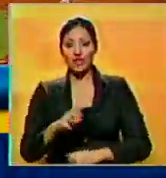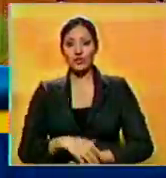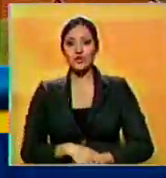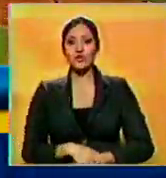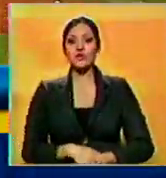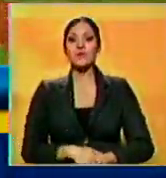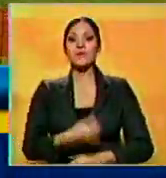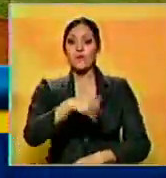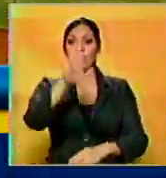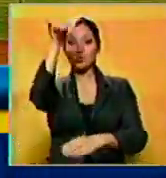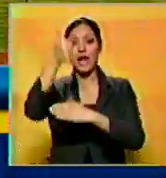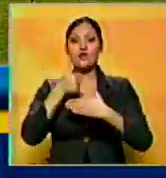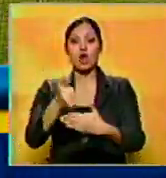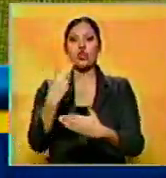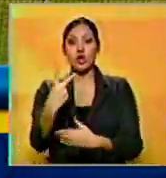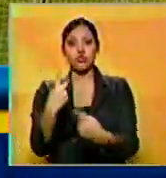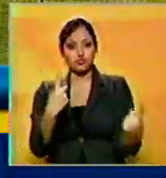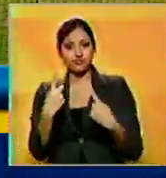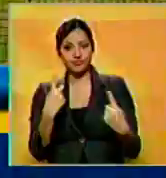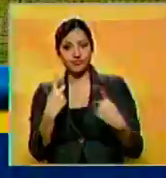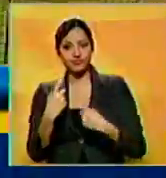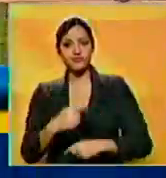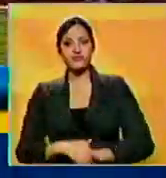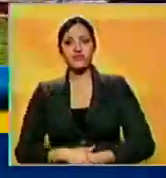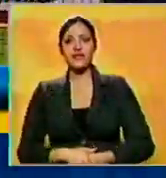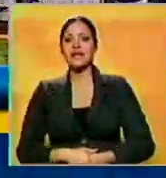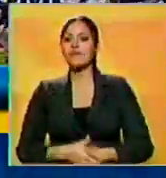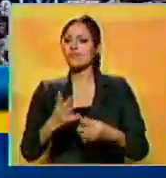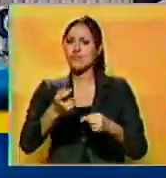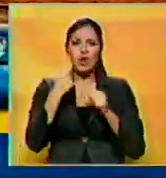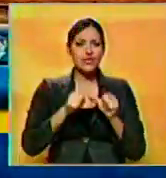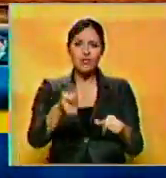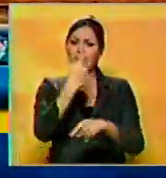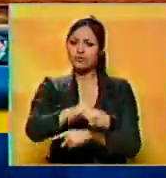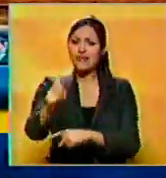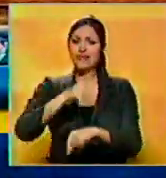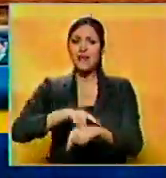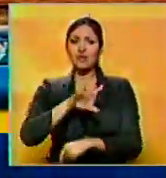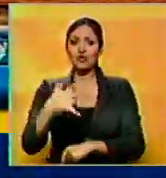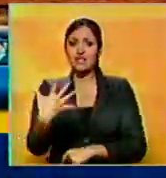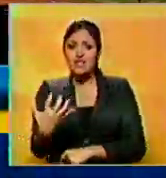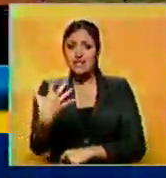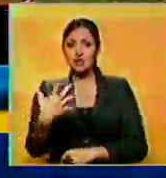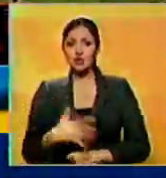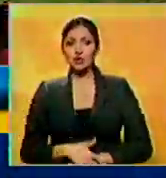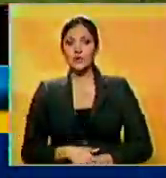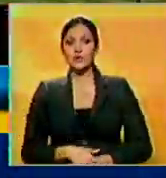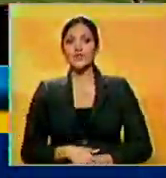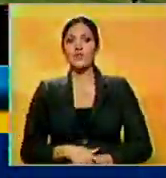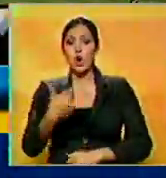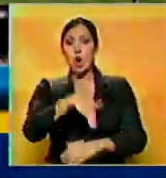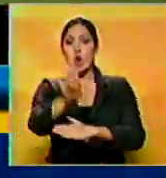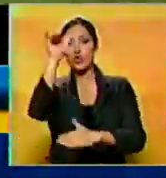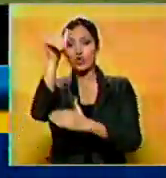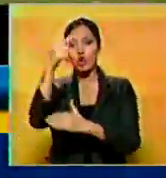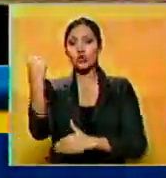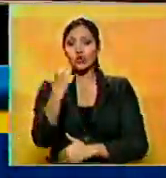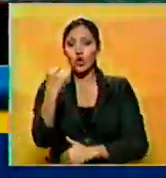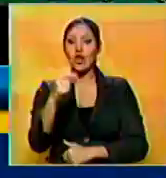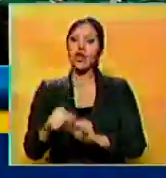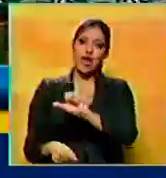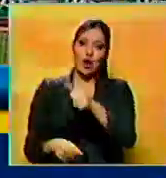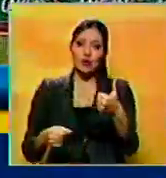con vuelas cerca de dos rayitas de Ramón Hernández, pero la fiesta de batazos continuó en el quinto capítulo, esta vez con jondrón salitario de Mario